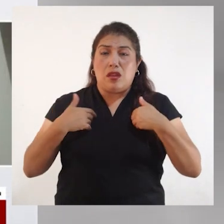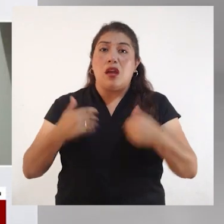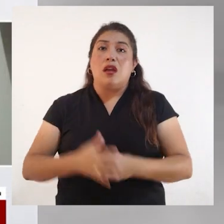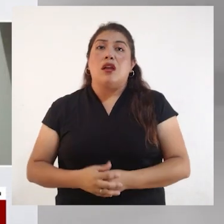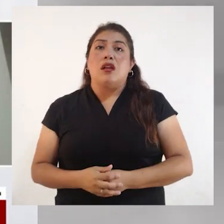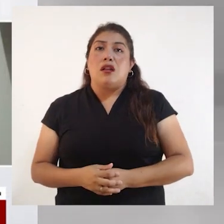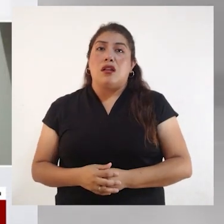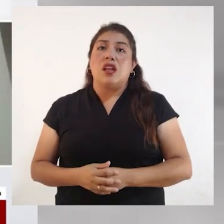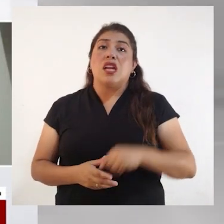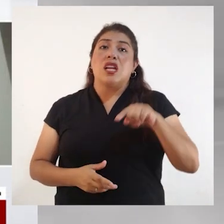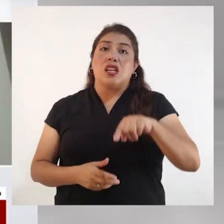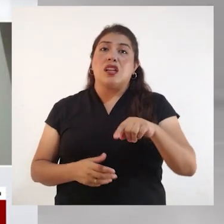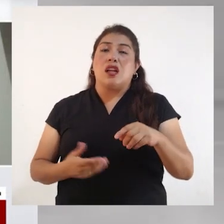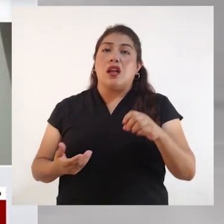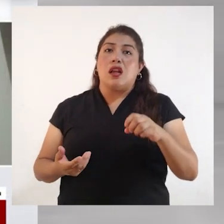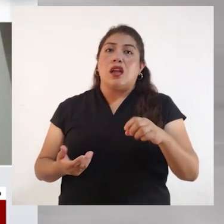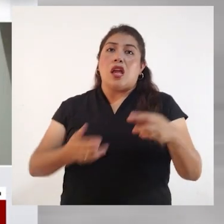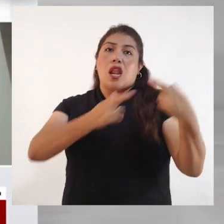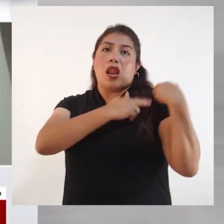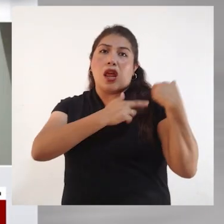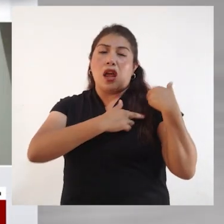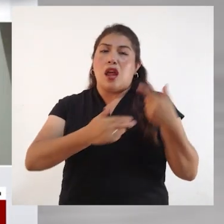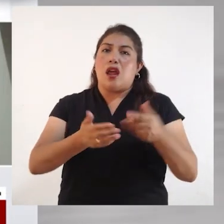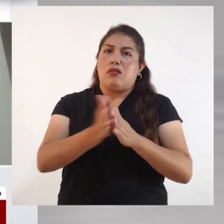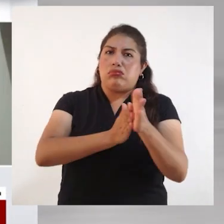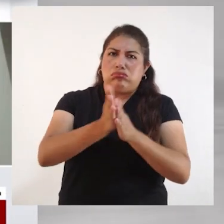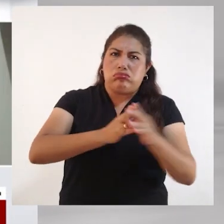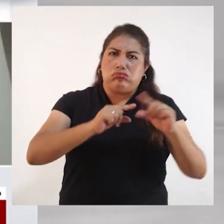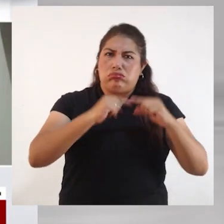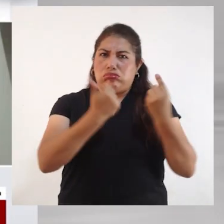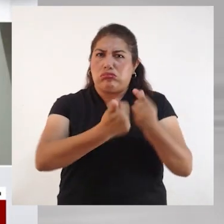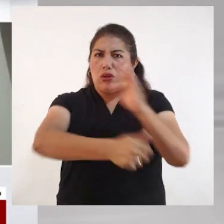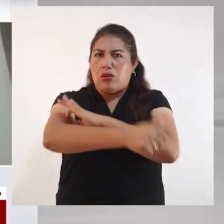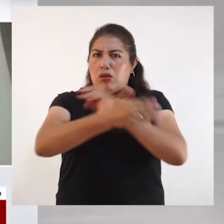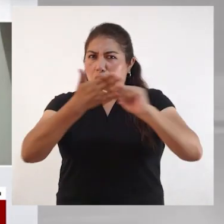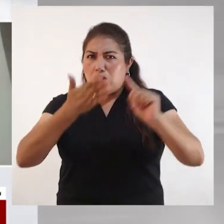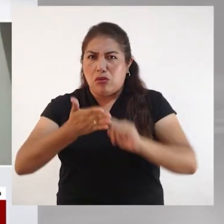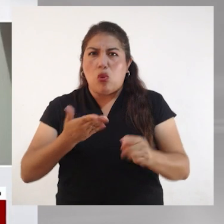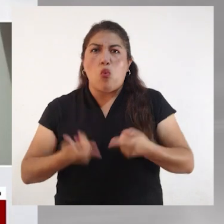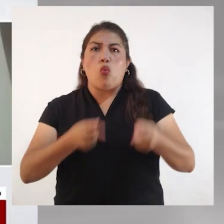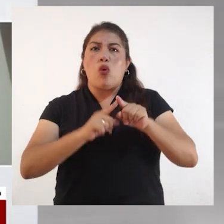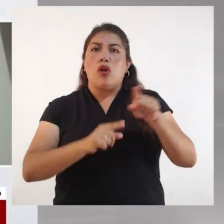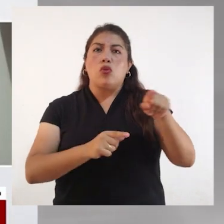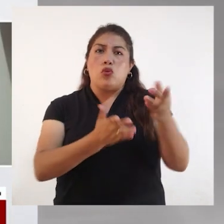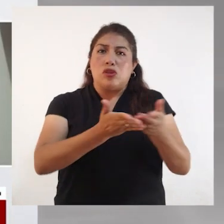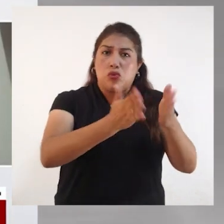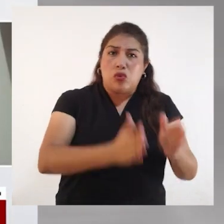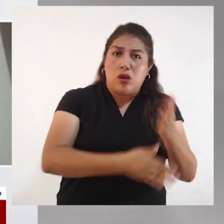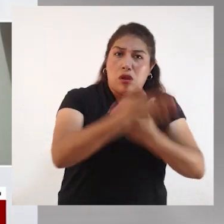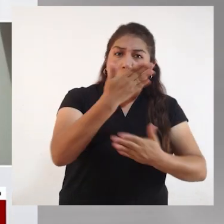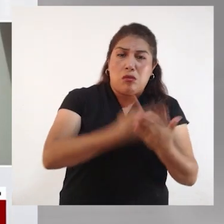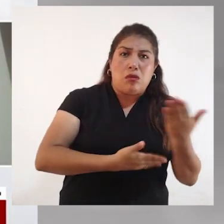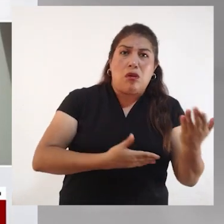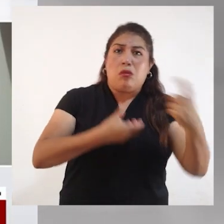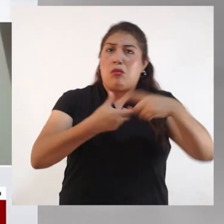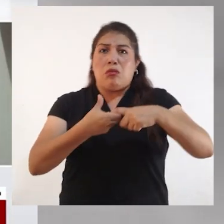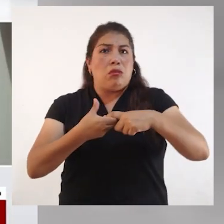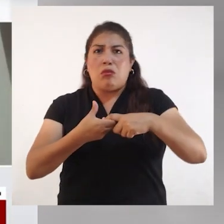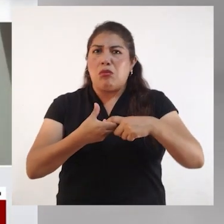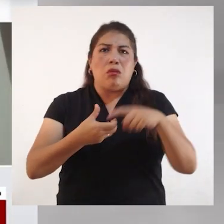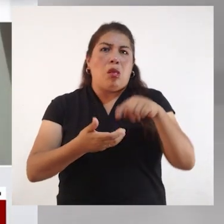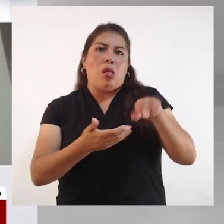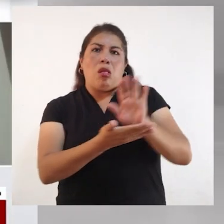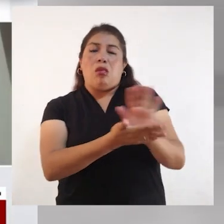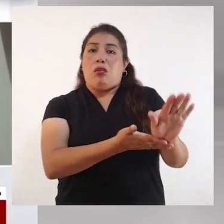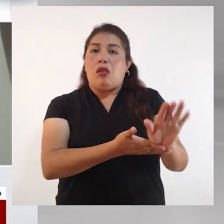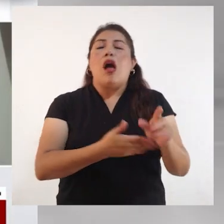esta interacción para poder actuar cuando se niega la matrícula a un estudiante con discapacidad. Y si hay